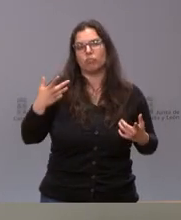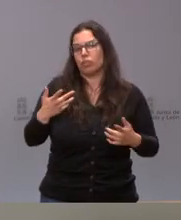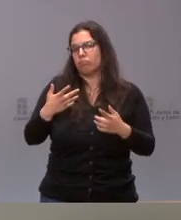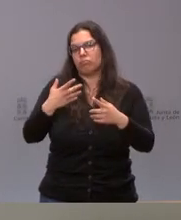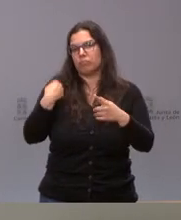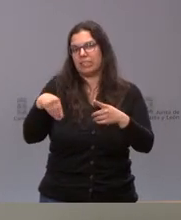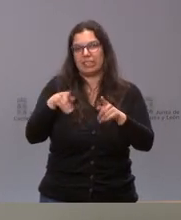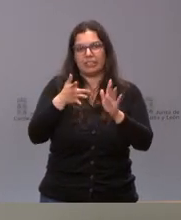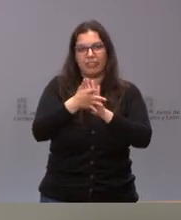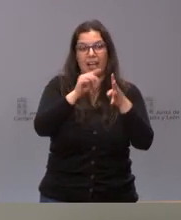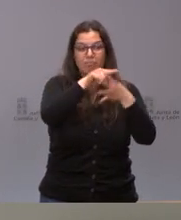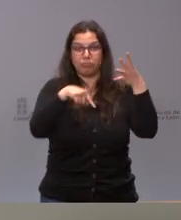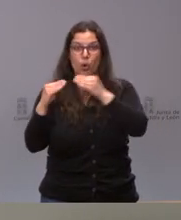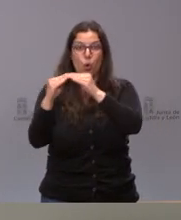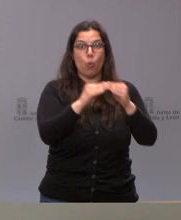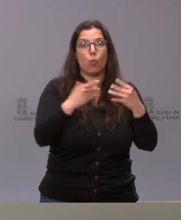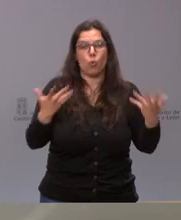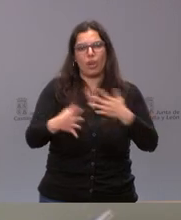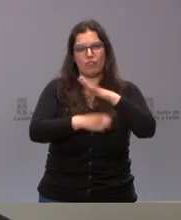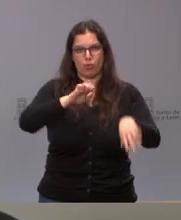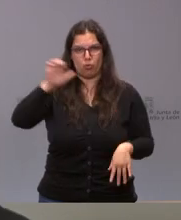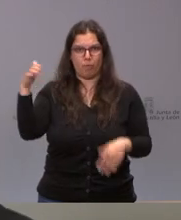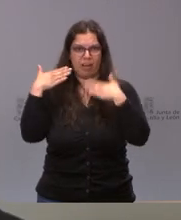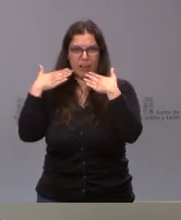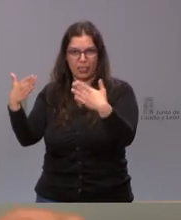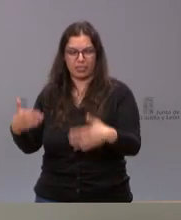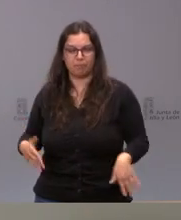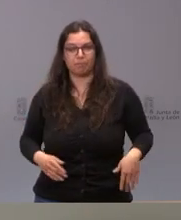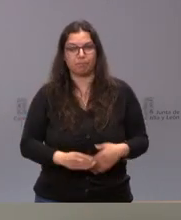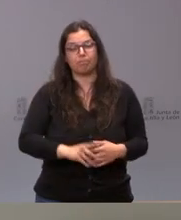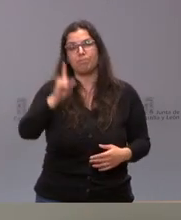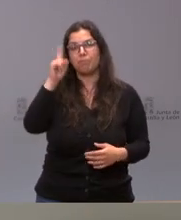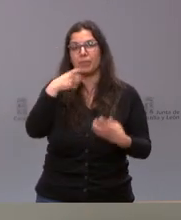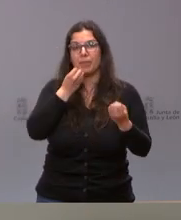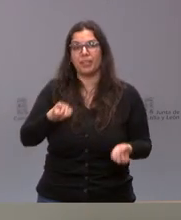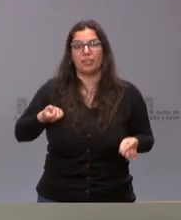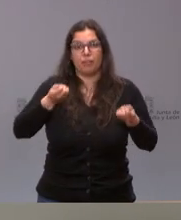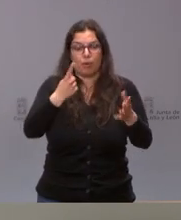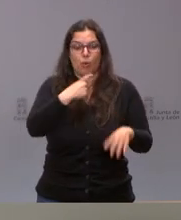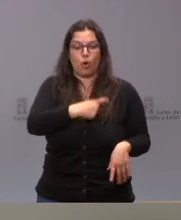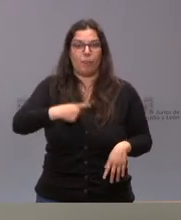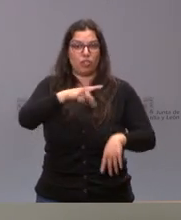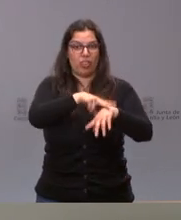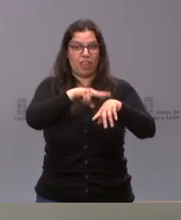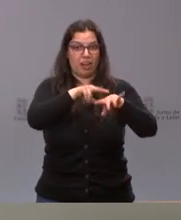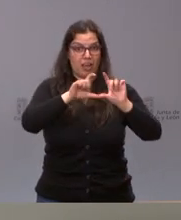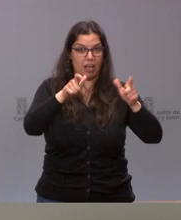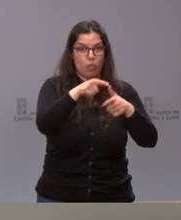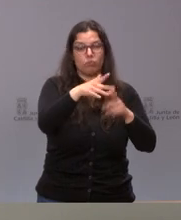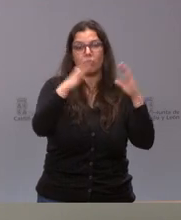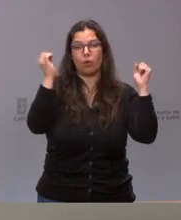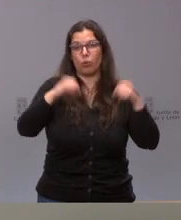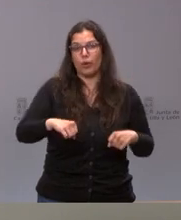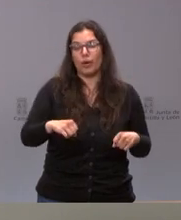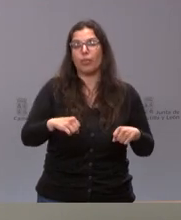que hemos apuntado en el día de hoy. Paralelamente, les informo que en la comisión delegada se ha acordado